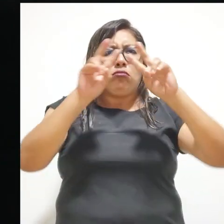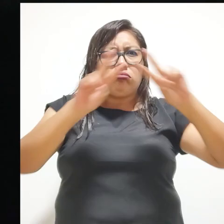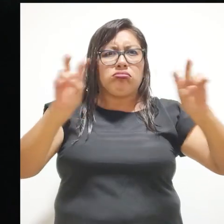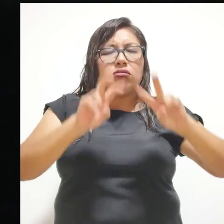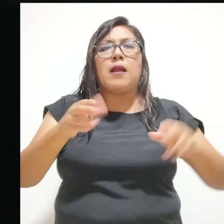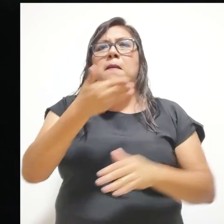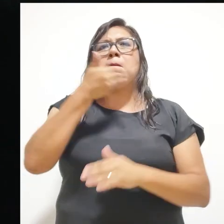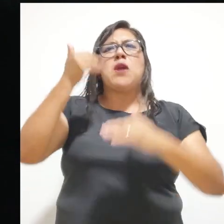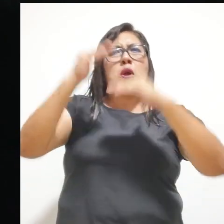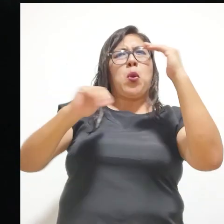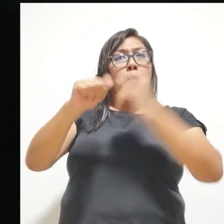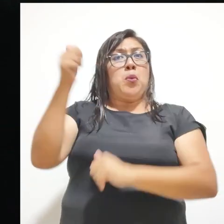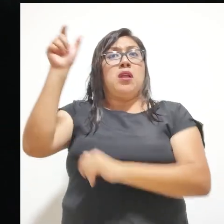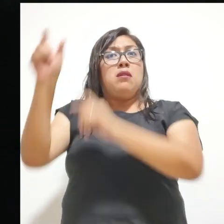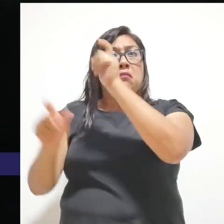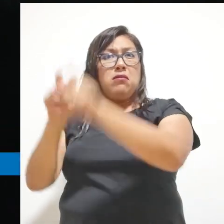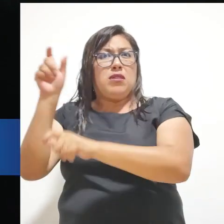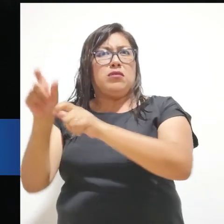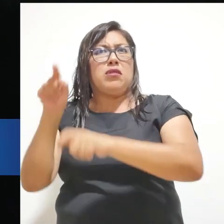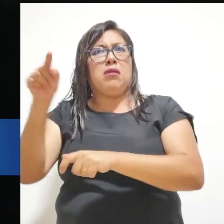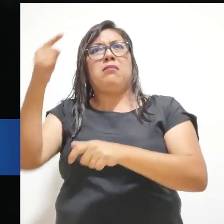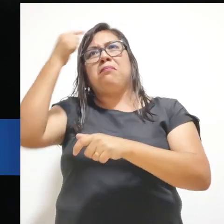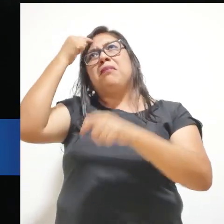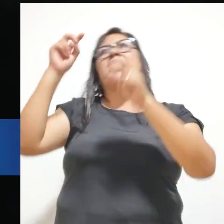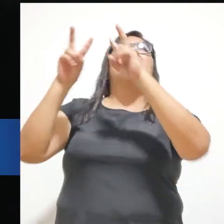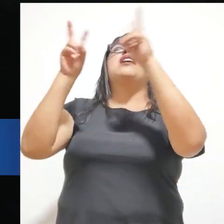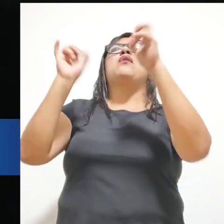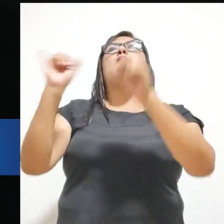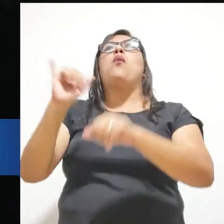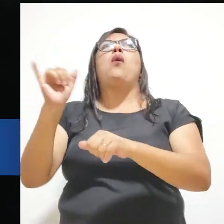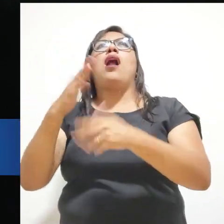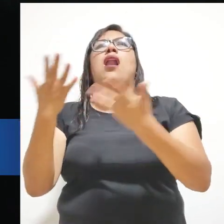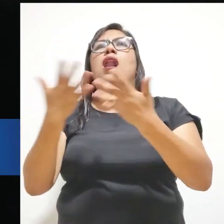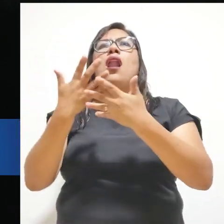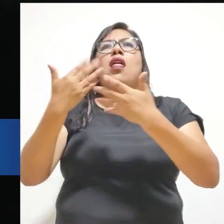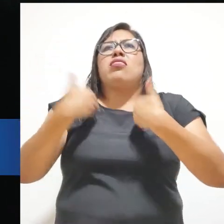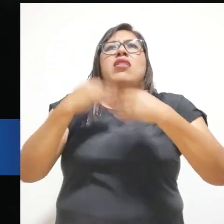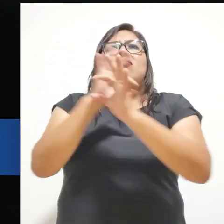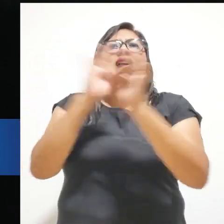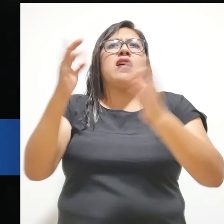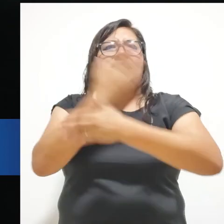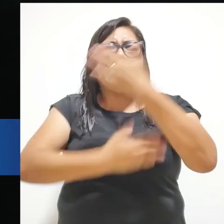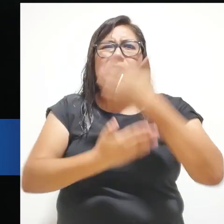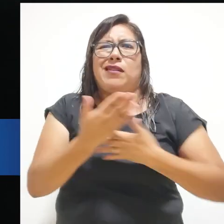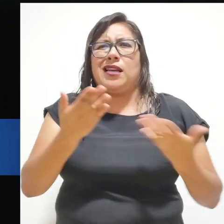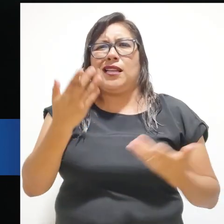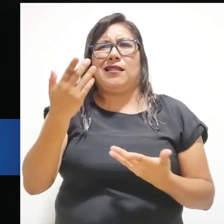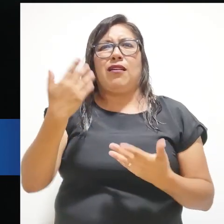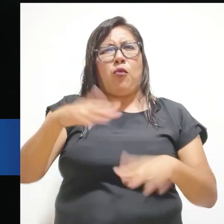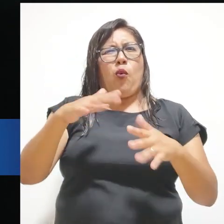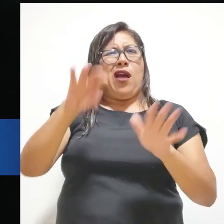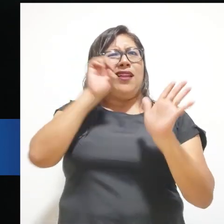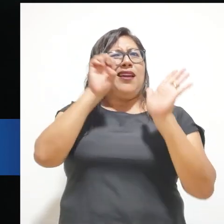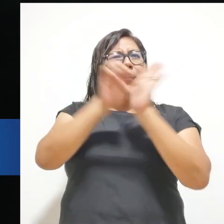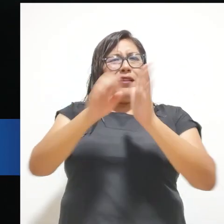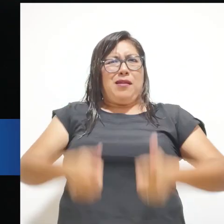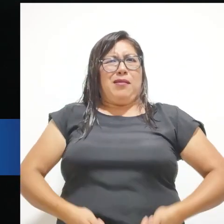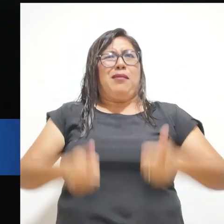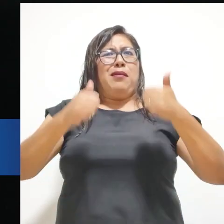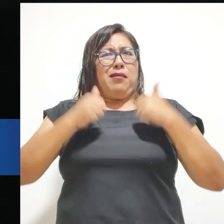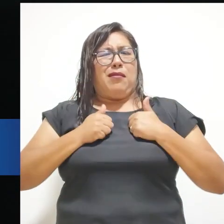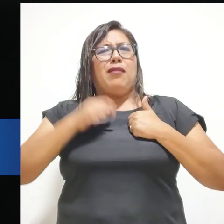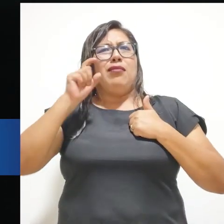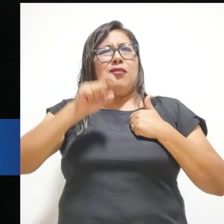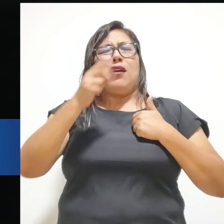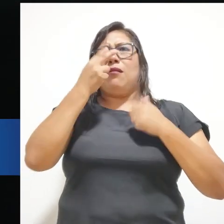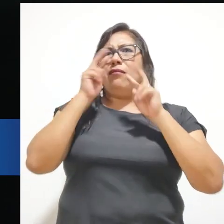realizan mejor labor que cualquiera persona que se consiguiera, entre comillas, no teniendo ninguna dificultad. Creo que estos ejemplos de vida